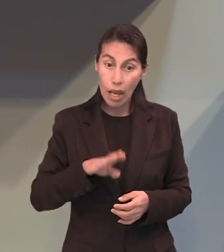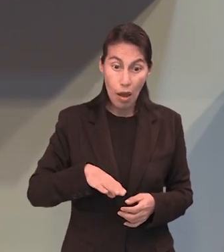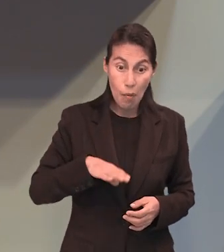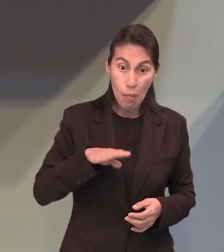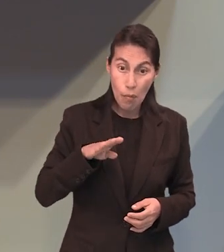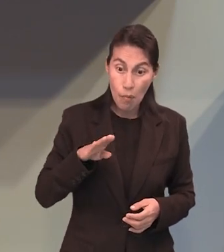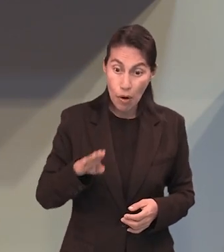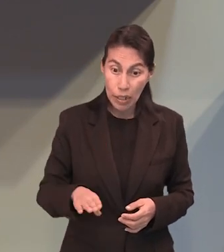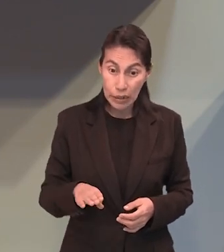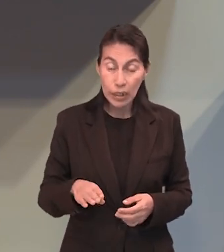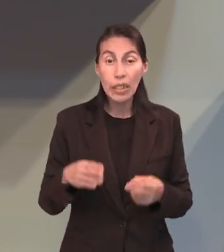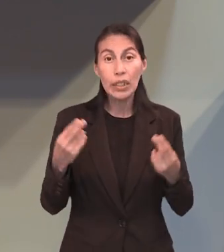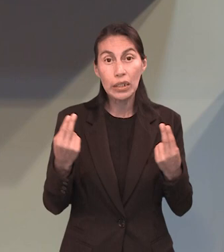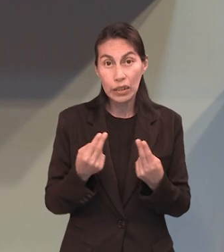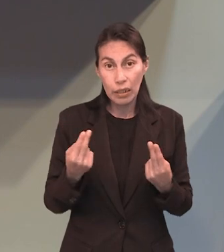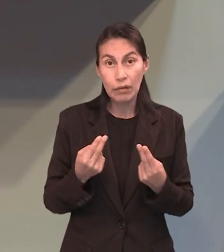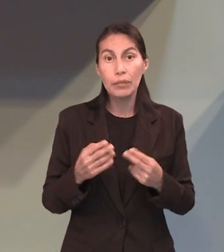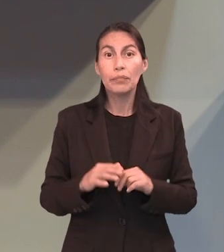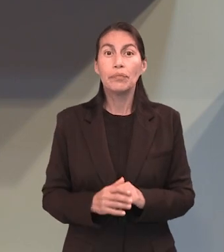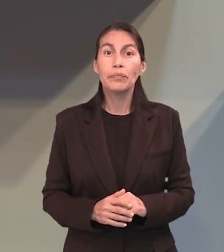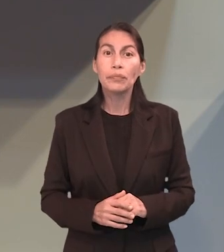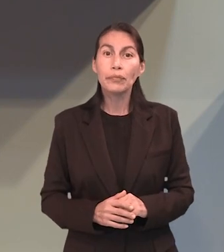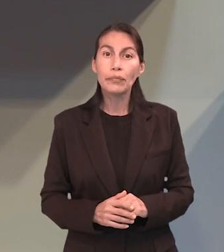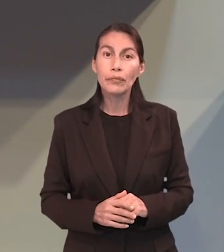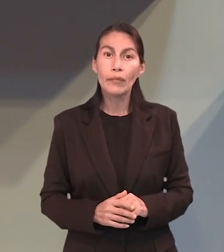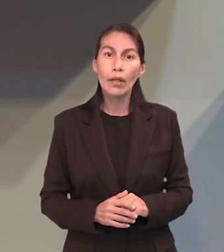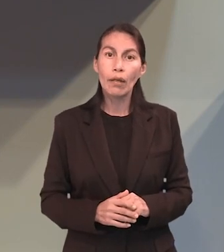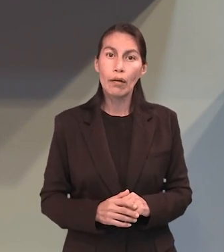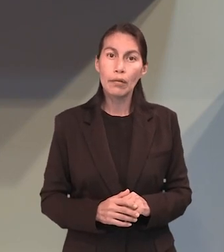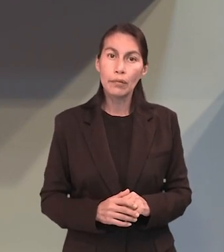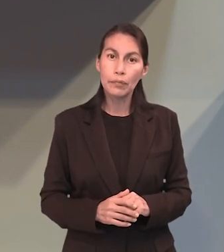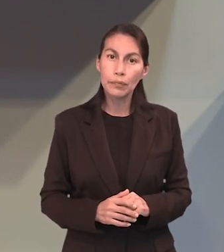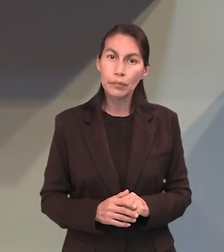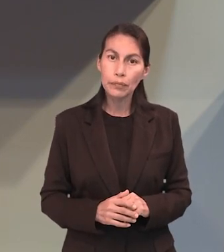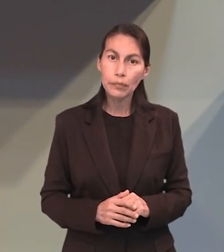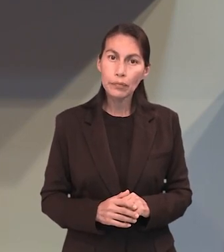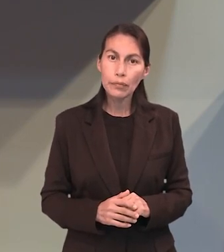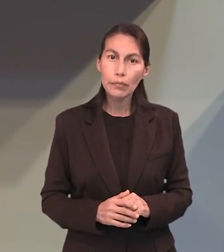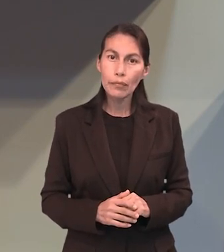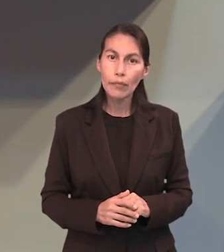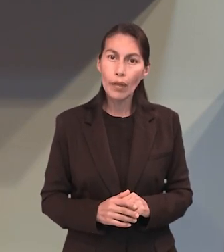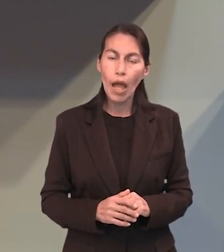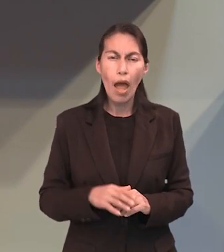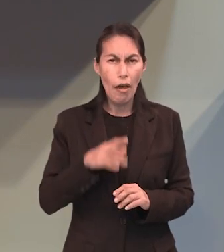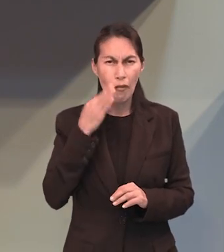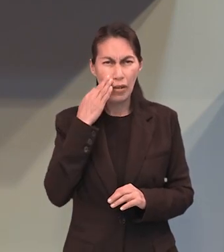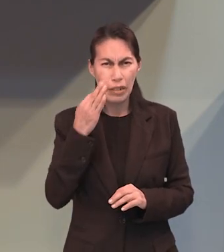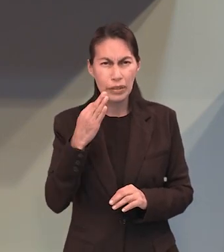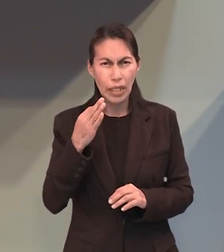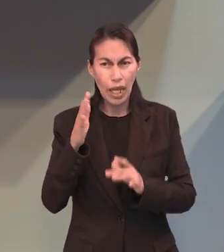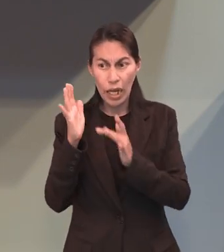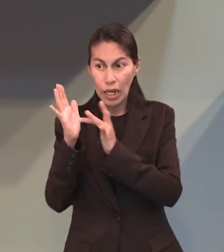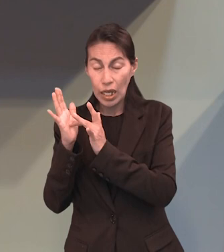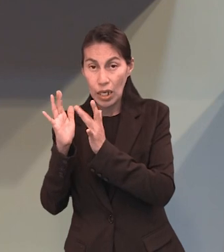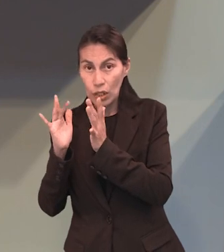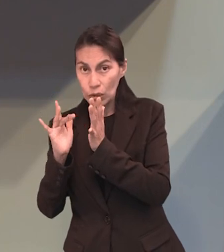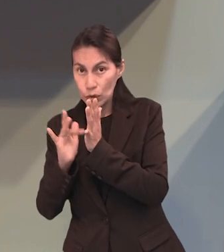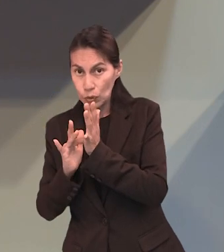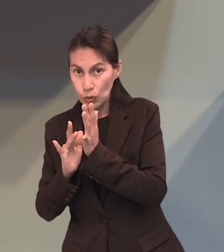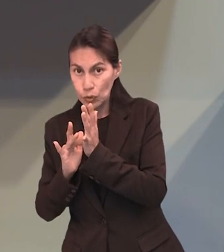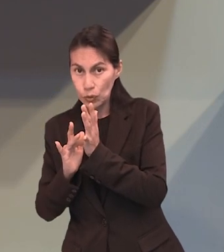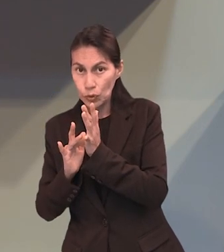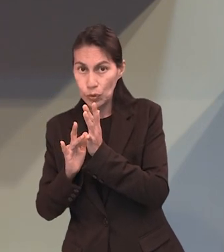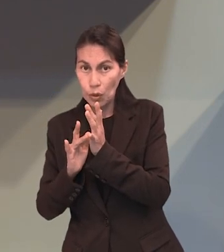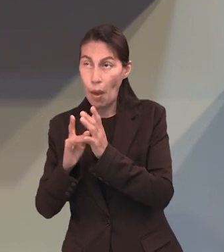se podía continuar. Debía de haber uno y otro y hasta así mantener el sacerdocio. En contraste con Jesús, ¿no es cierto?